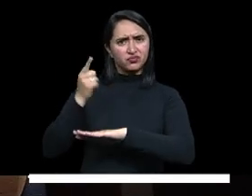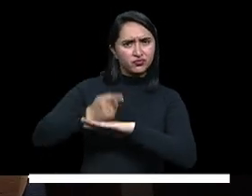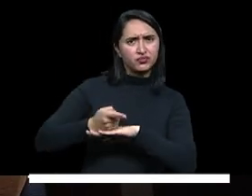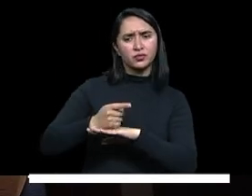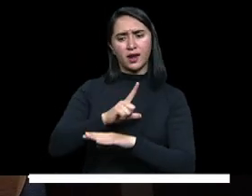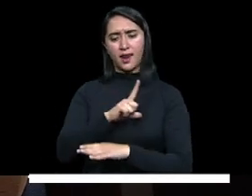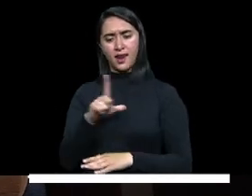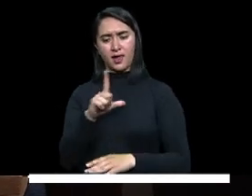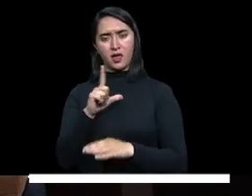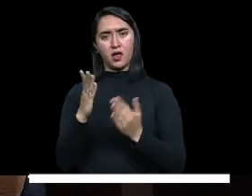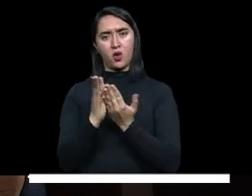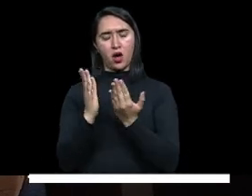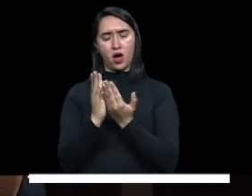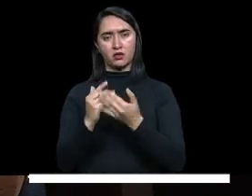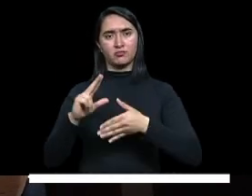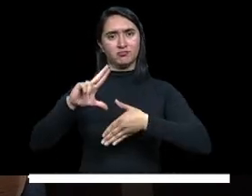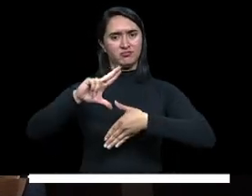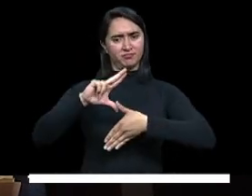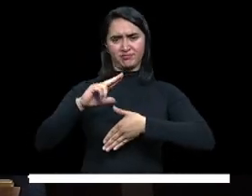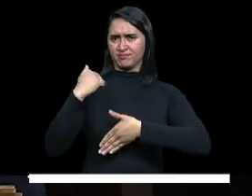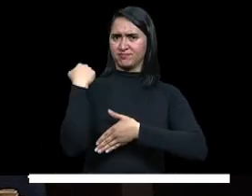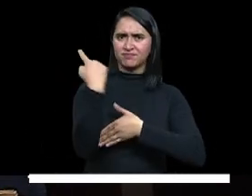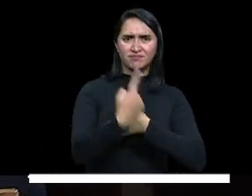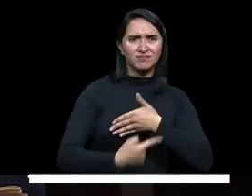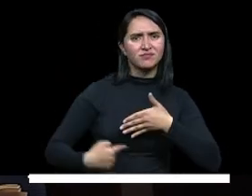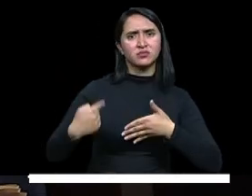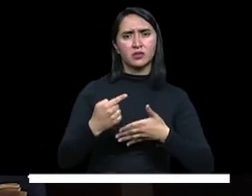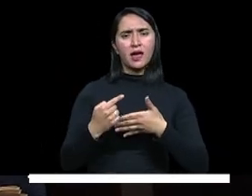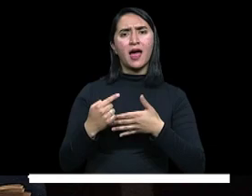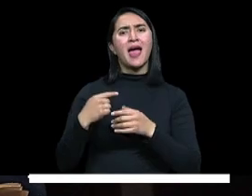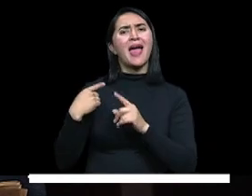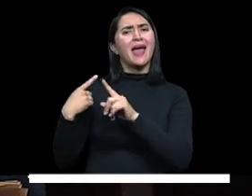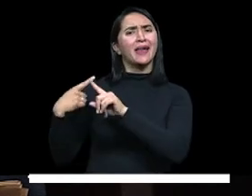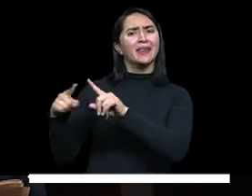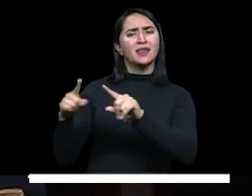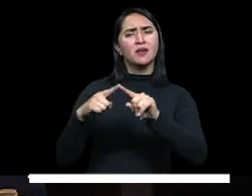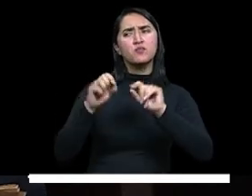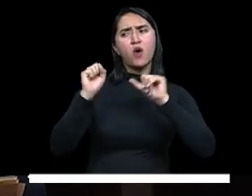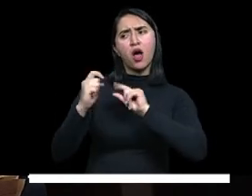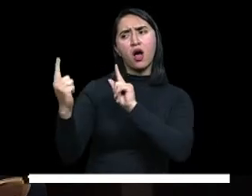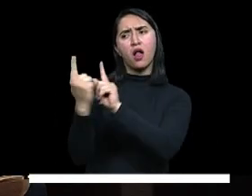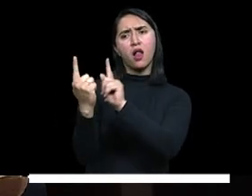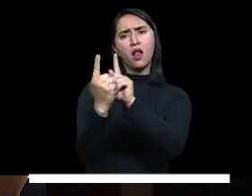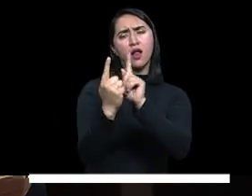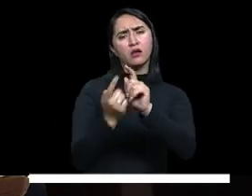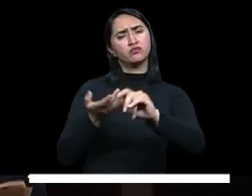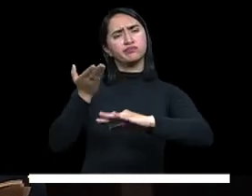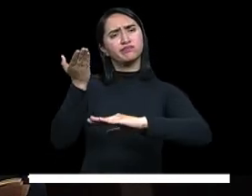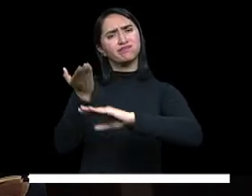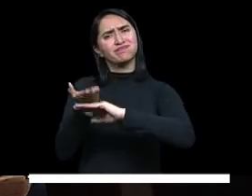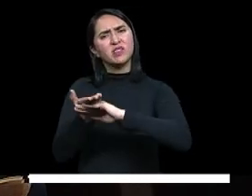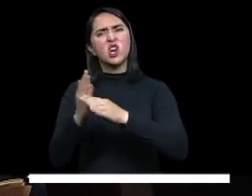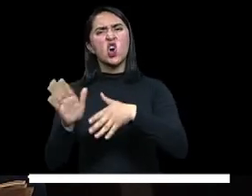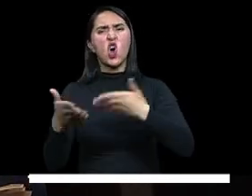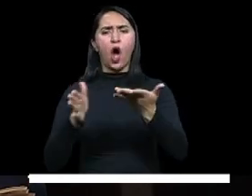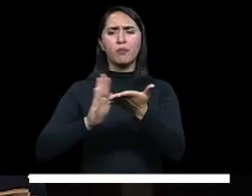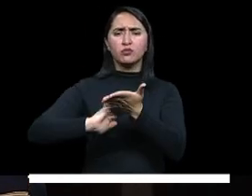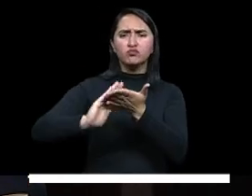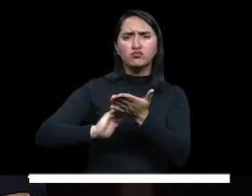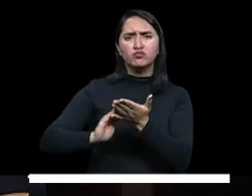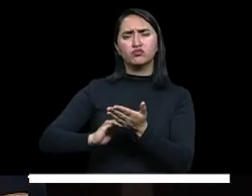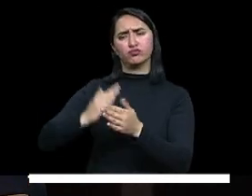en América Latina y el Caribe, entre otras cosas, para poder proponer soluciones a